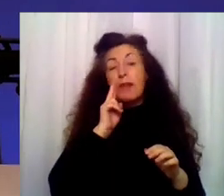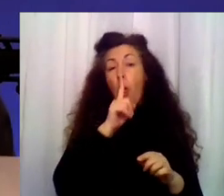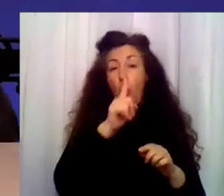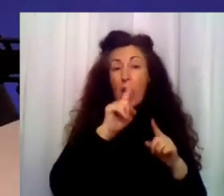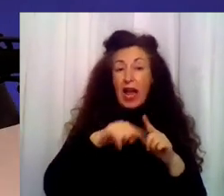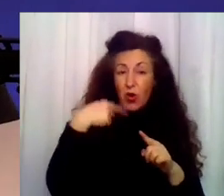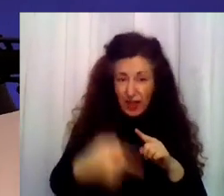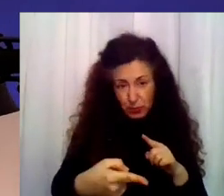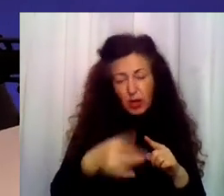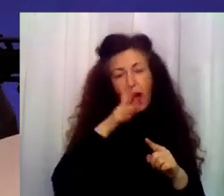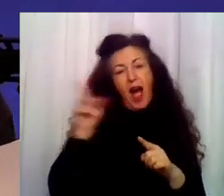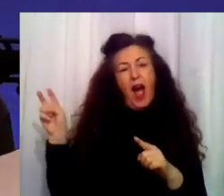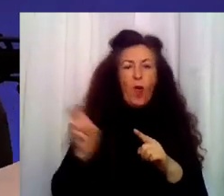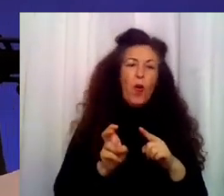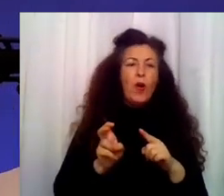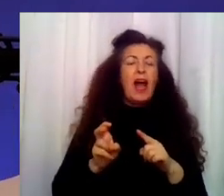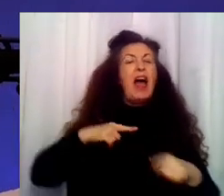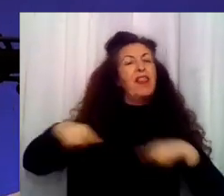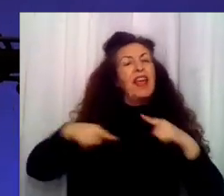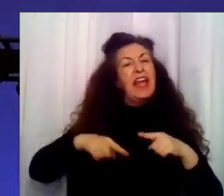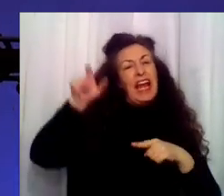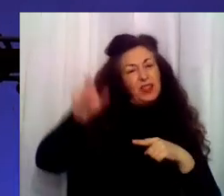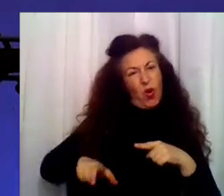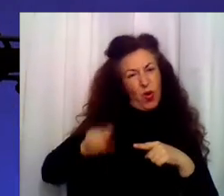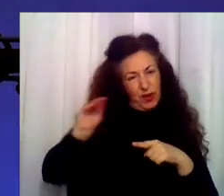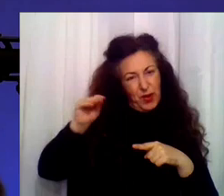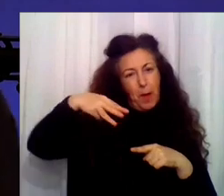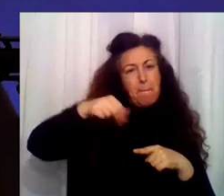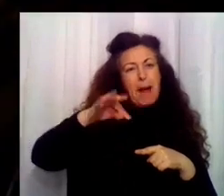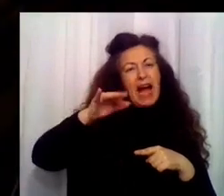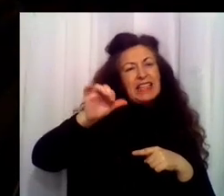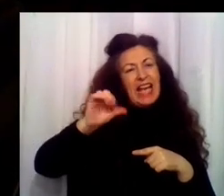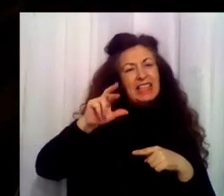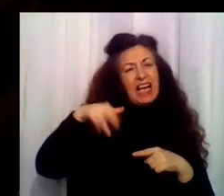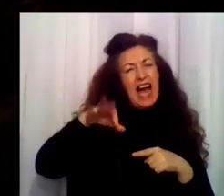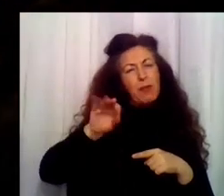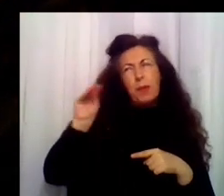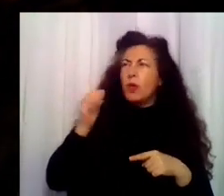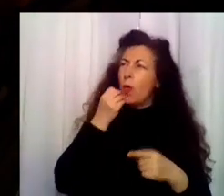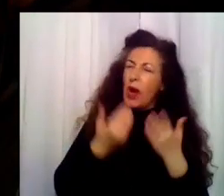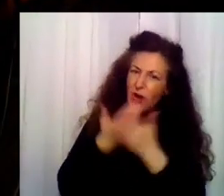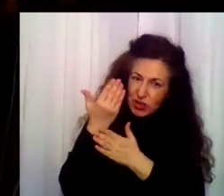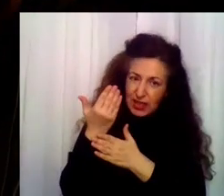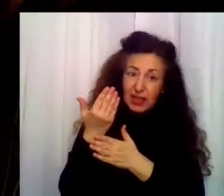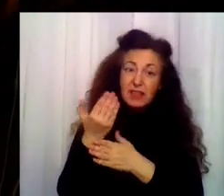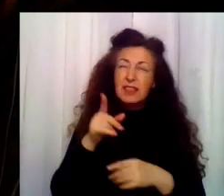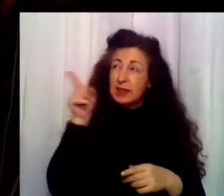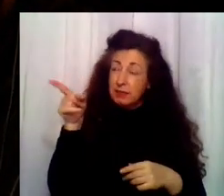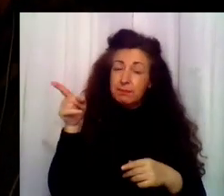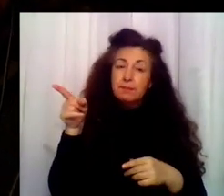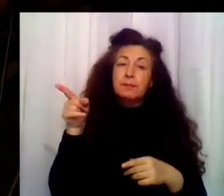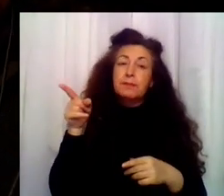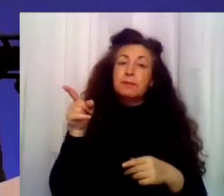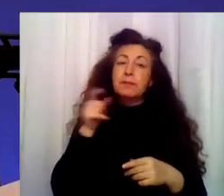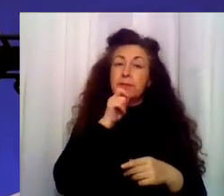con el director de uno de esos centros, señor Matías Carmona. Buenos días. Hola, buenos días. Se abrieron centros en cinco de las